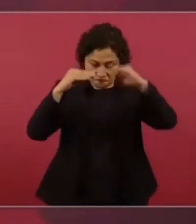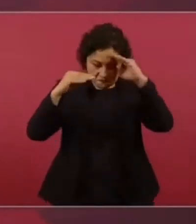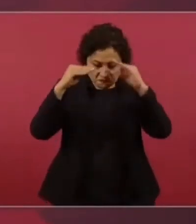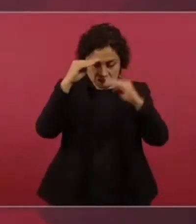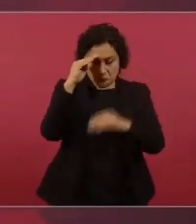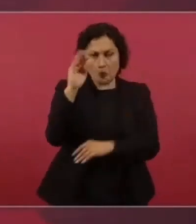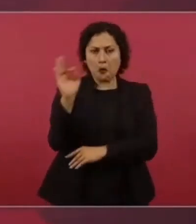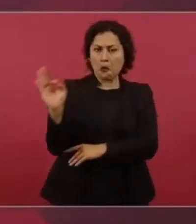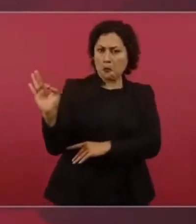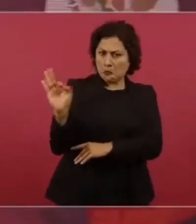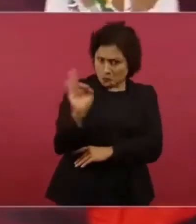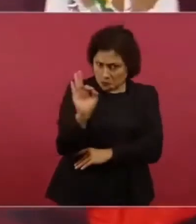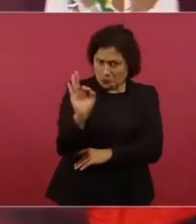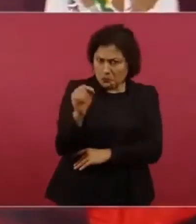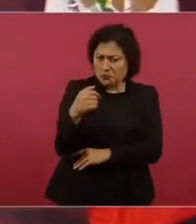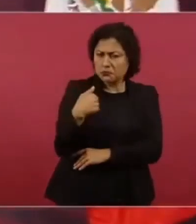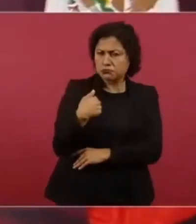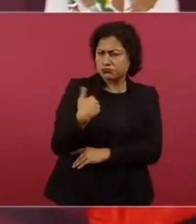banco.